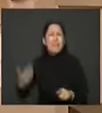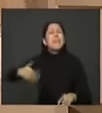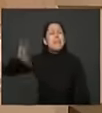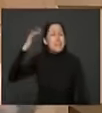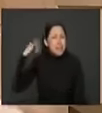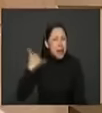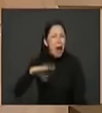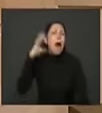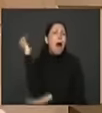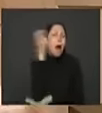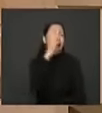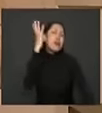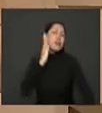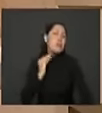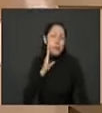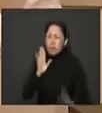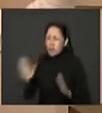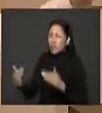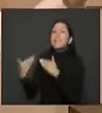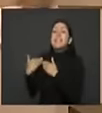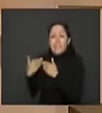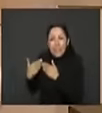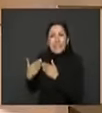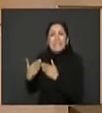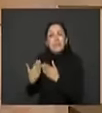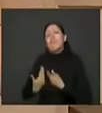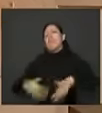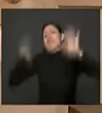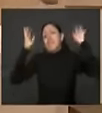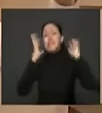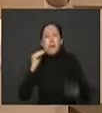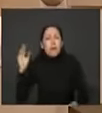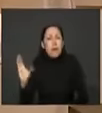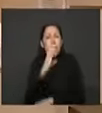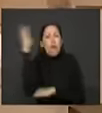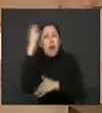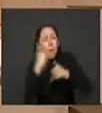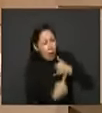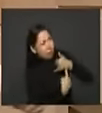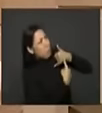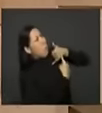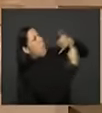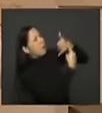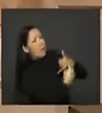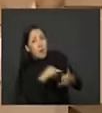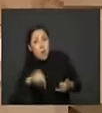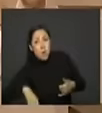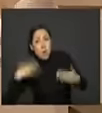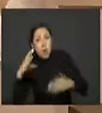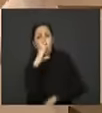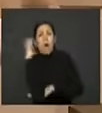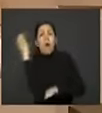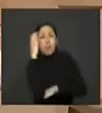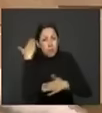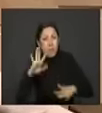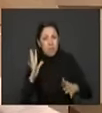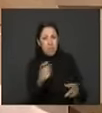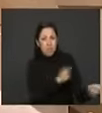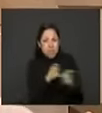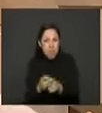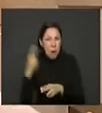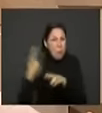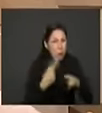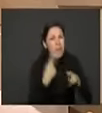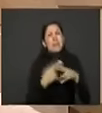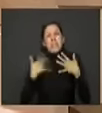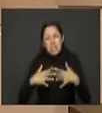institucionalidad especializada. Le damos lecciones al resto del mundo. Tal vez ningún otro país como Colombia ha desmovilizado tanto bandido en